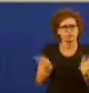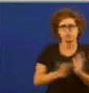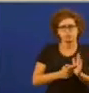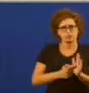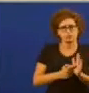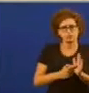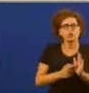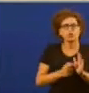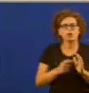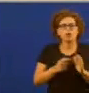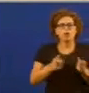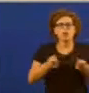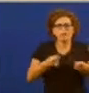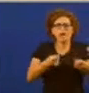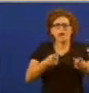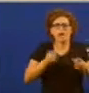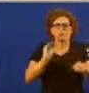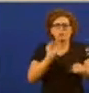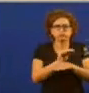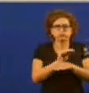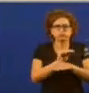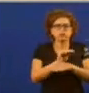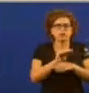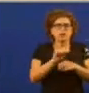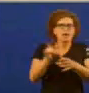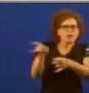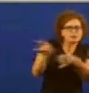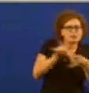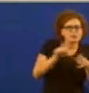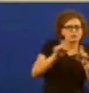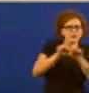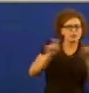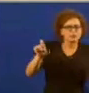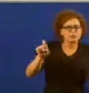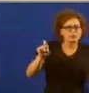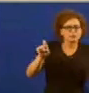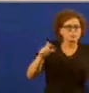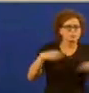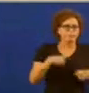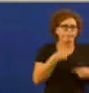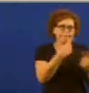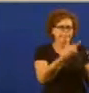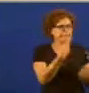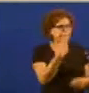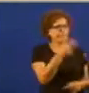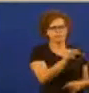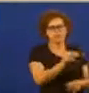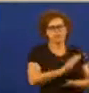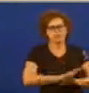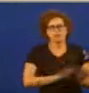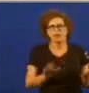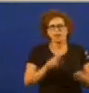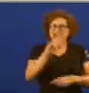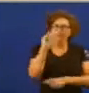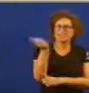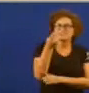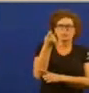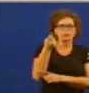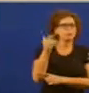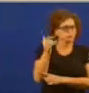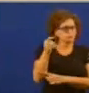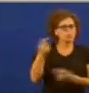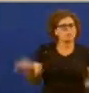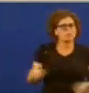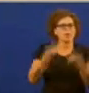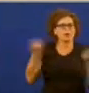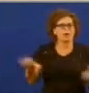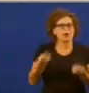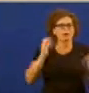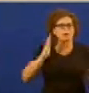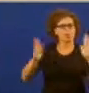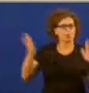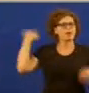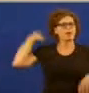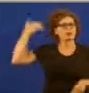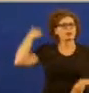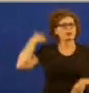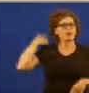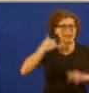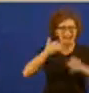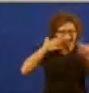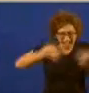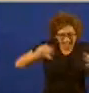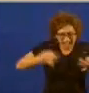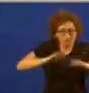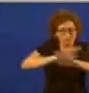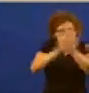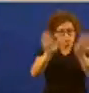activou o investimento e a captación de empresas xa lle digo que non un éxito de propaganda no seu momento un